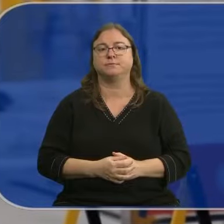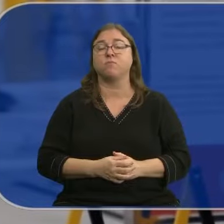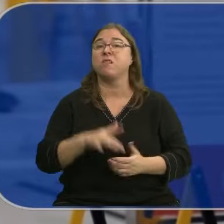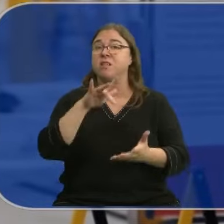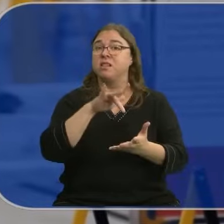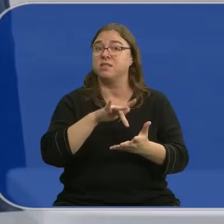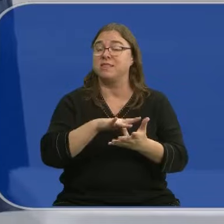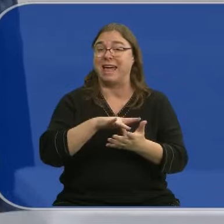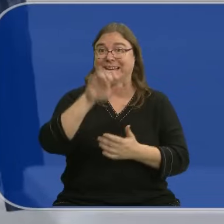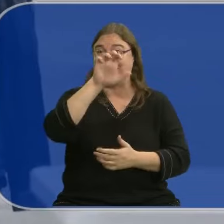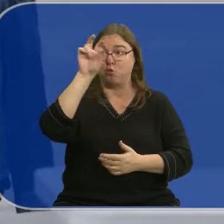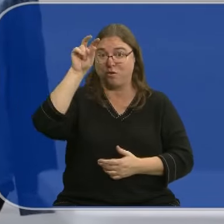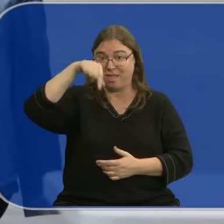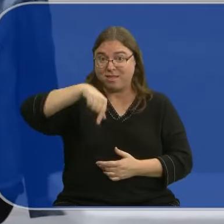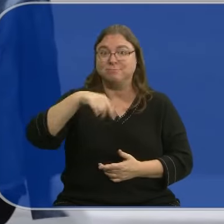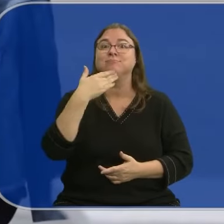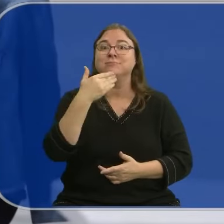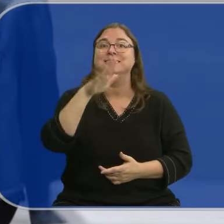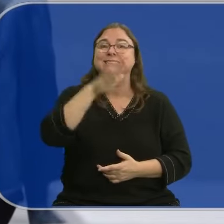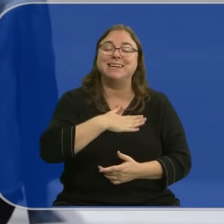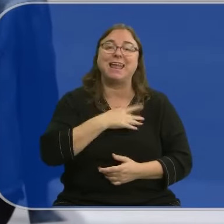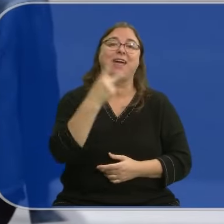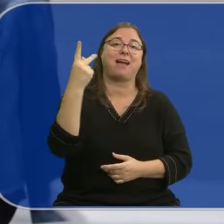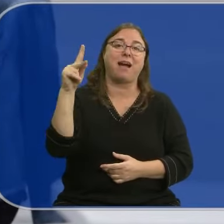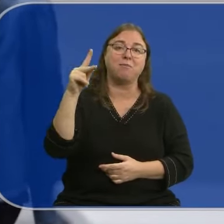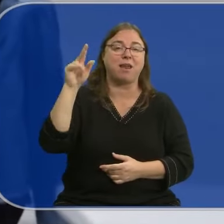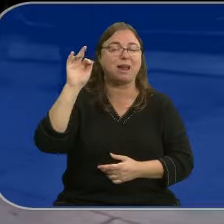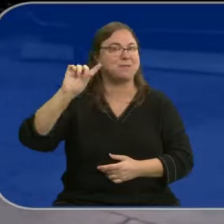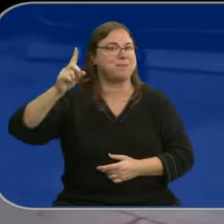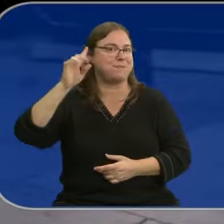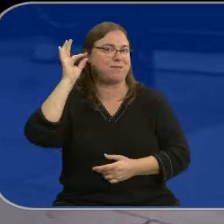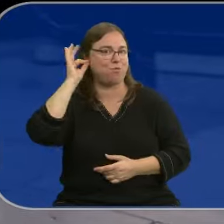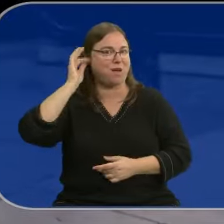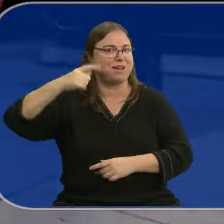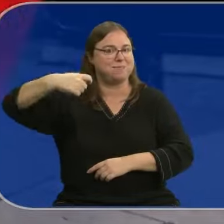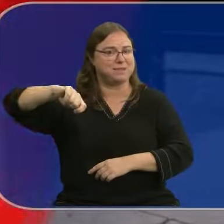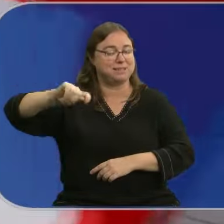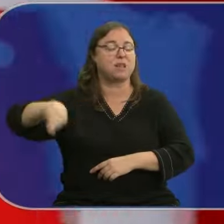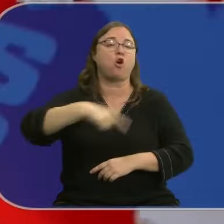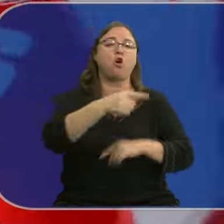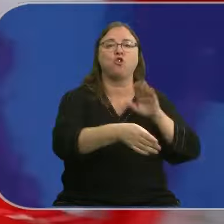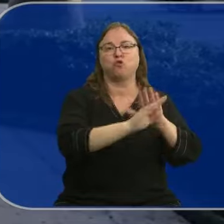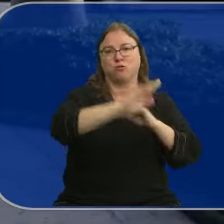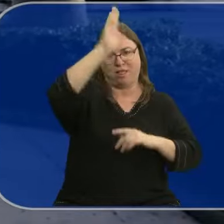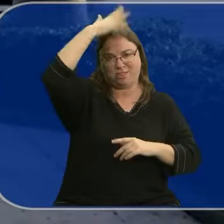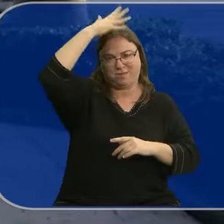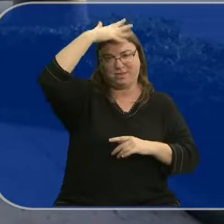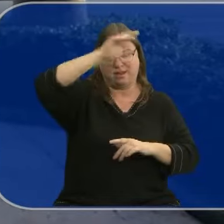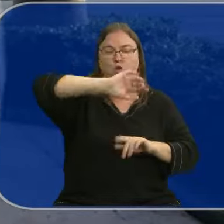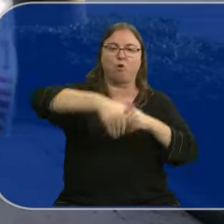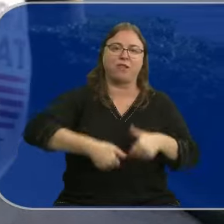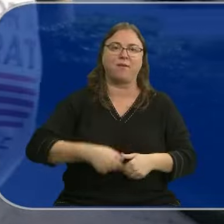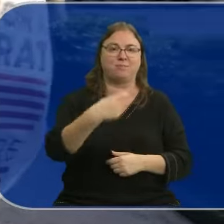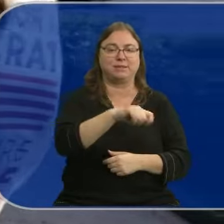En un día en el que Estados Unidos decide si quiere que Kamala Harris se convierta en la primera presidenta del país o si Donald Trump regresa a la Casa